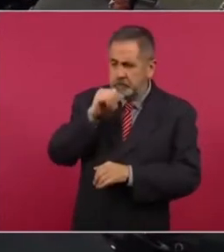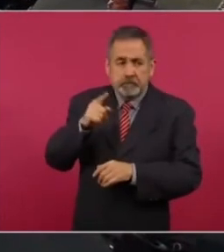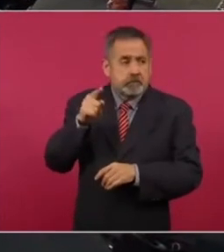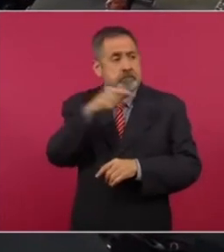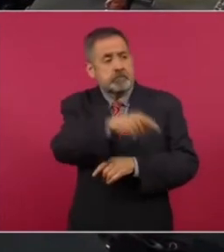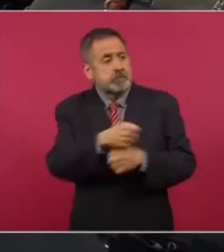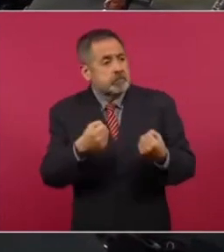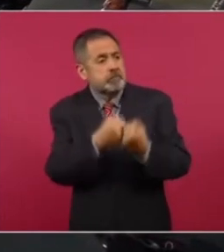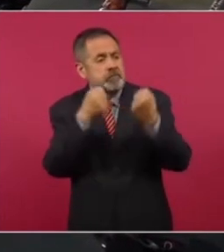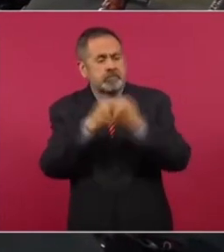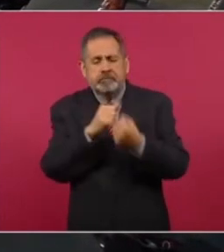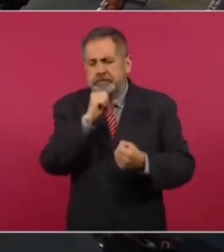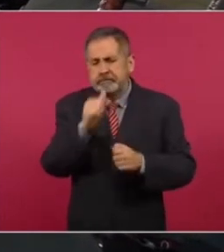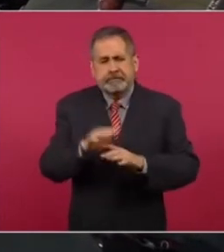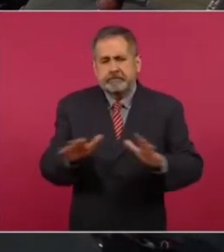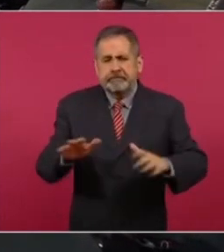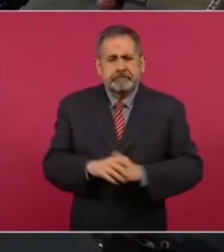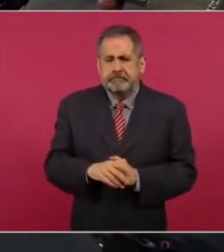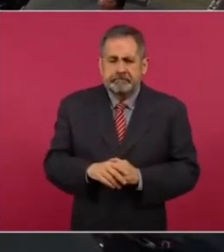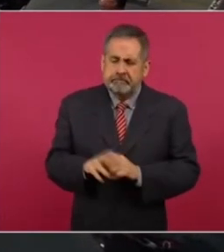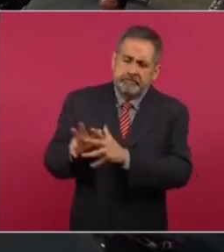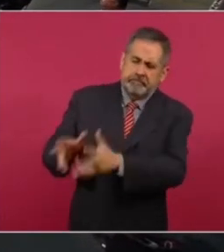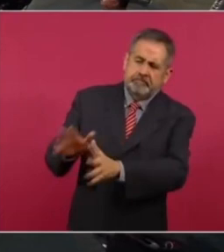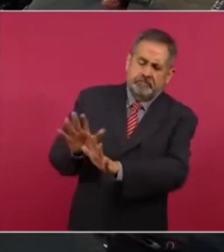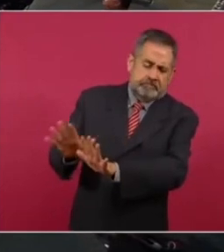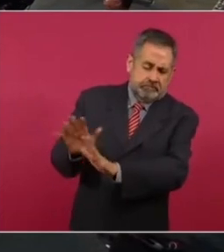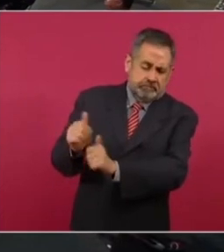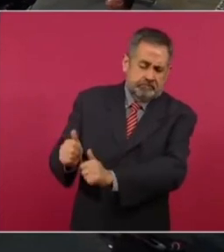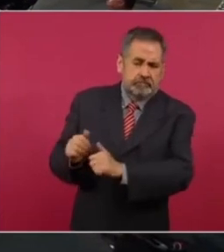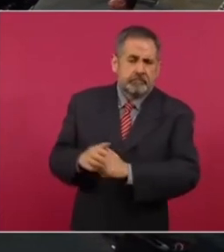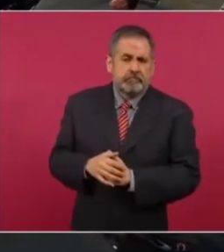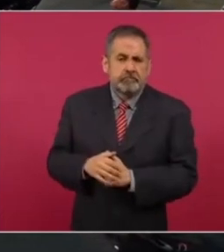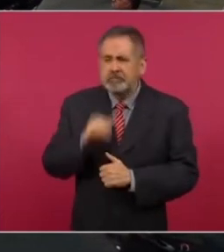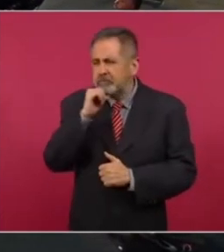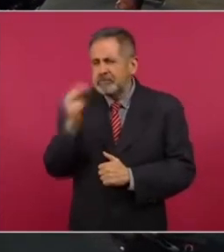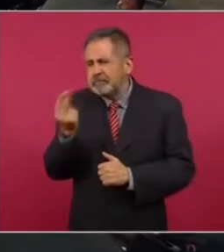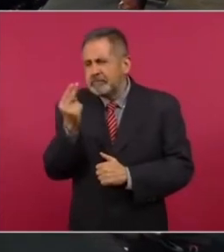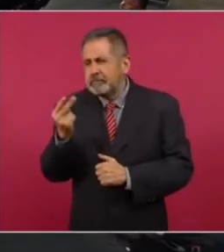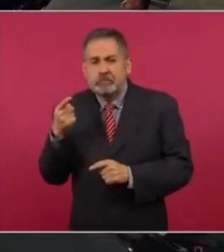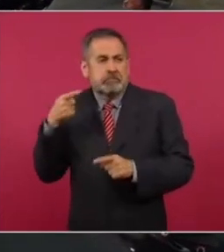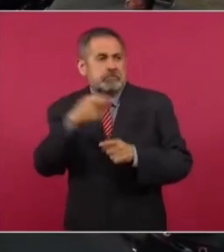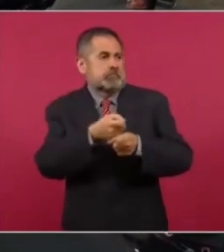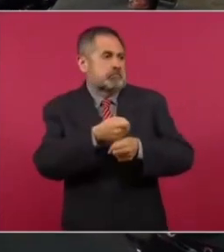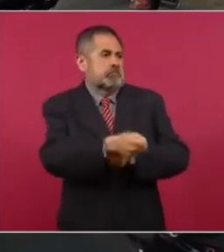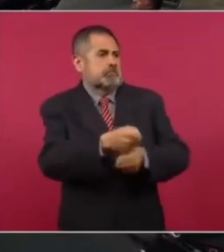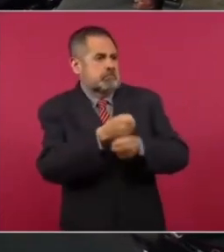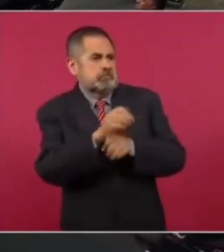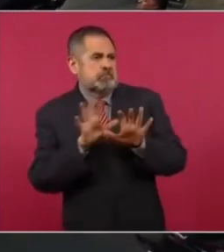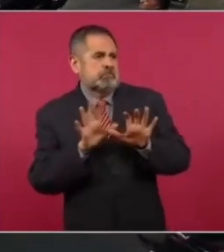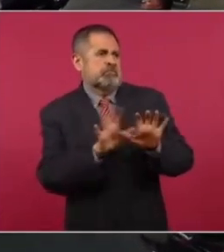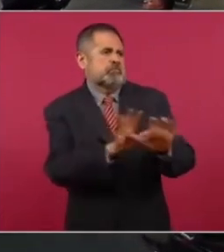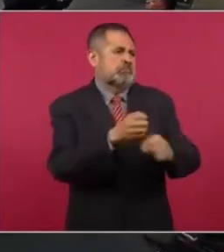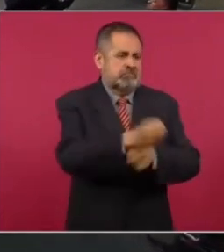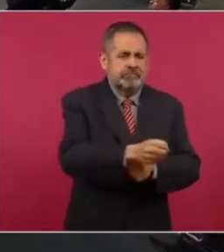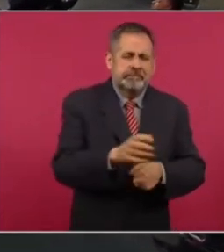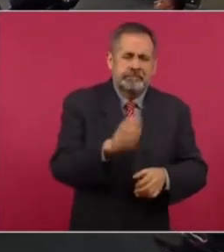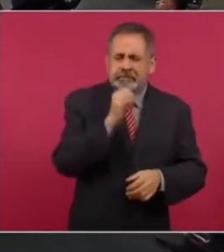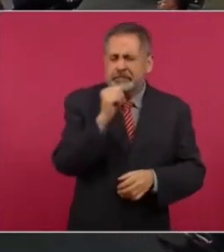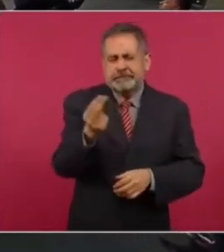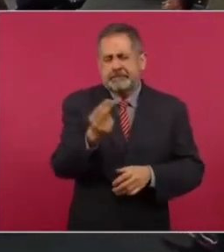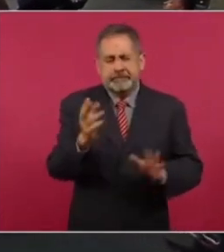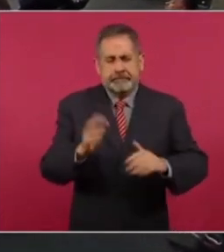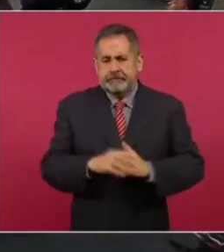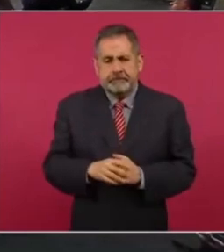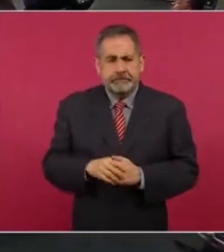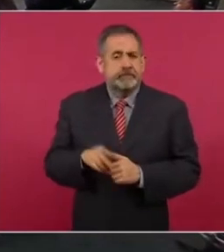sin actividad no hacía falta no hacía falta y